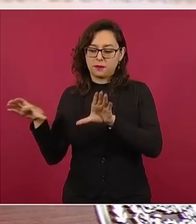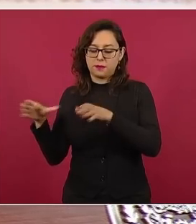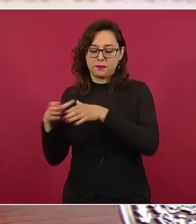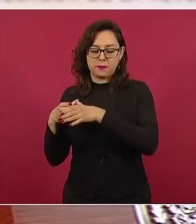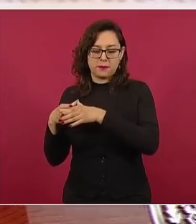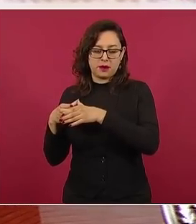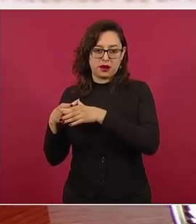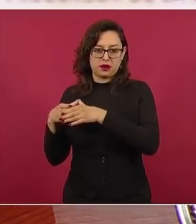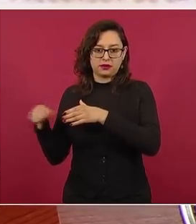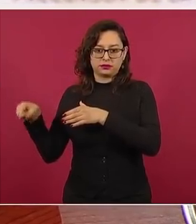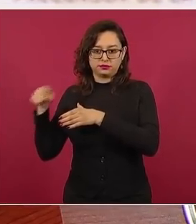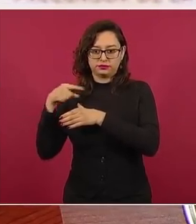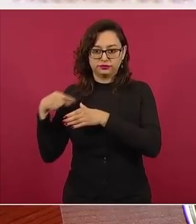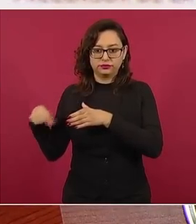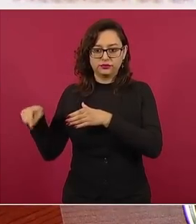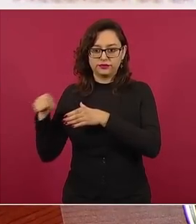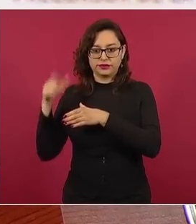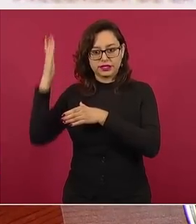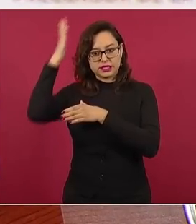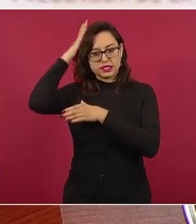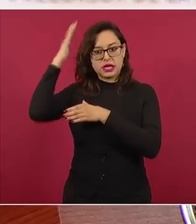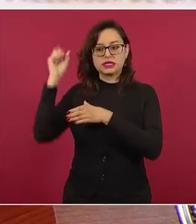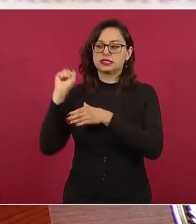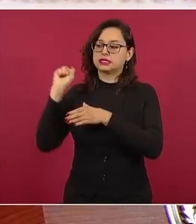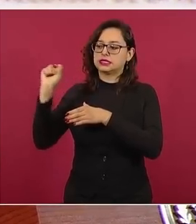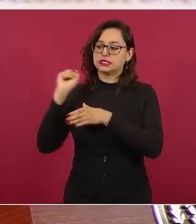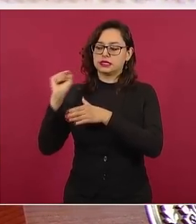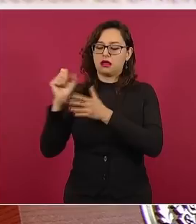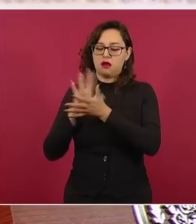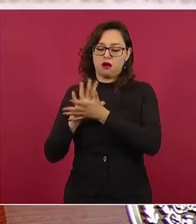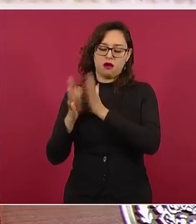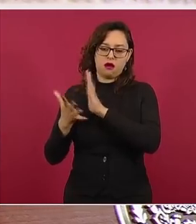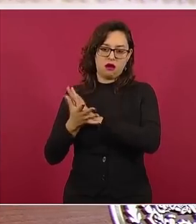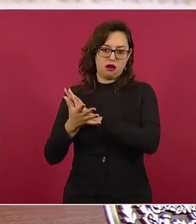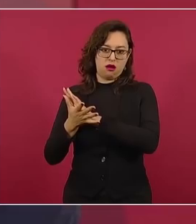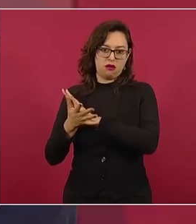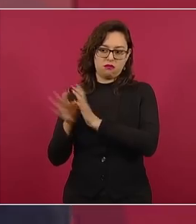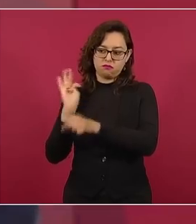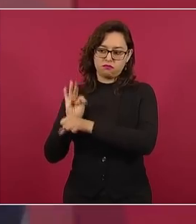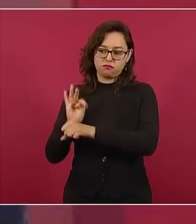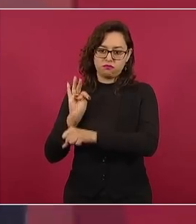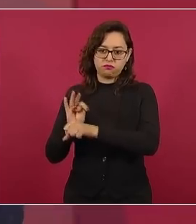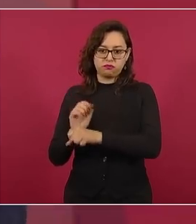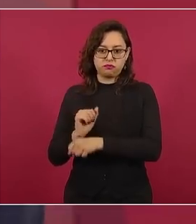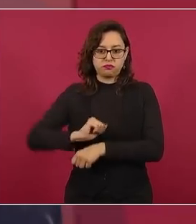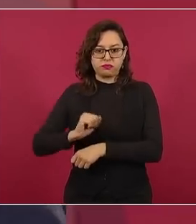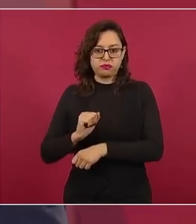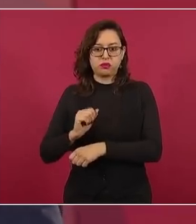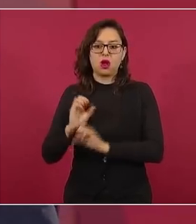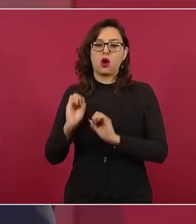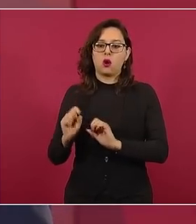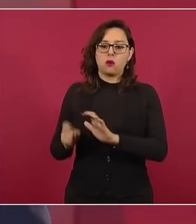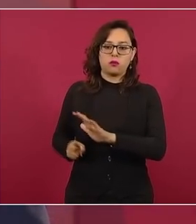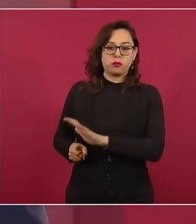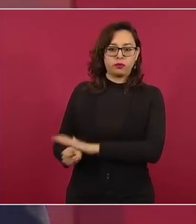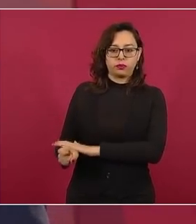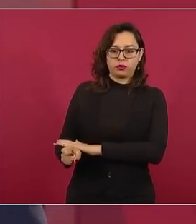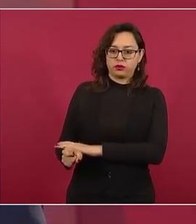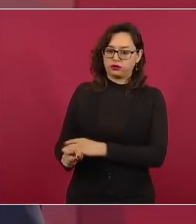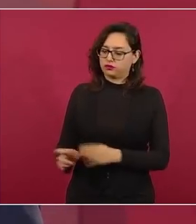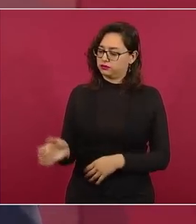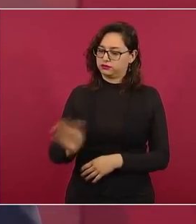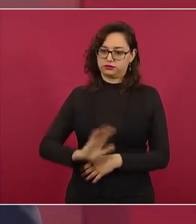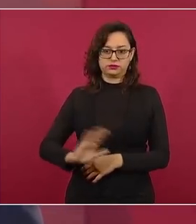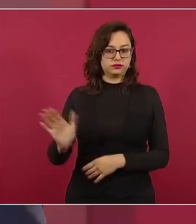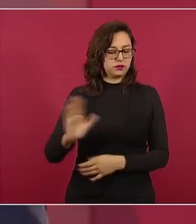cercano, al líder sindical o al que entrega un moche, no,